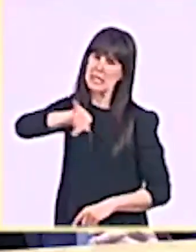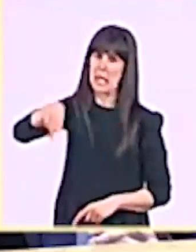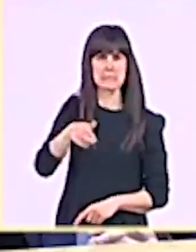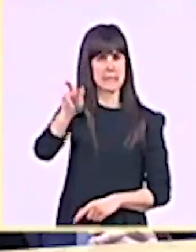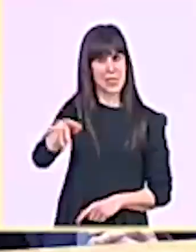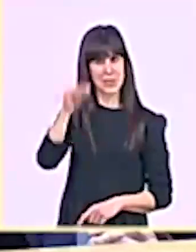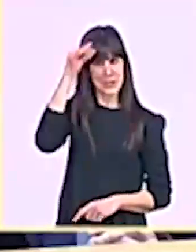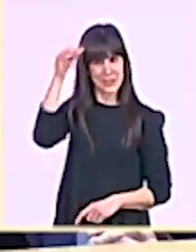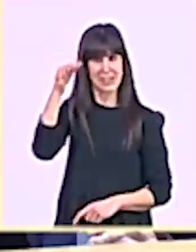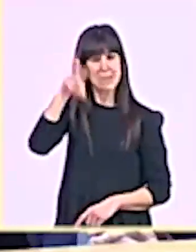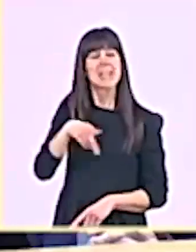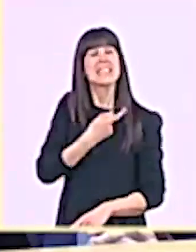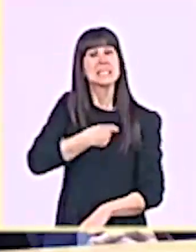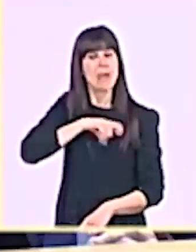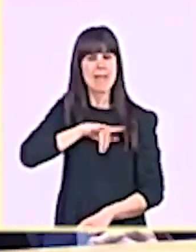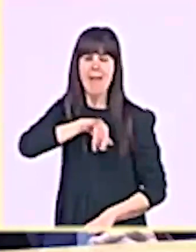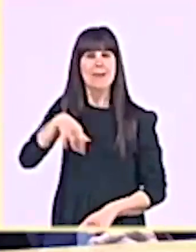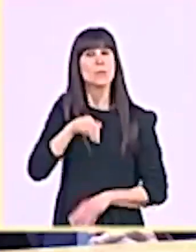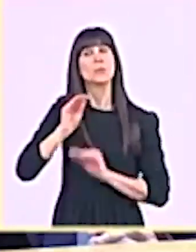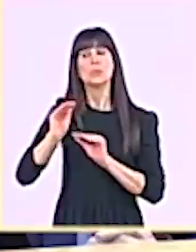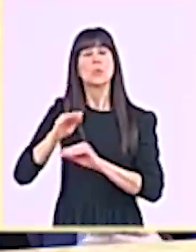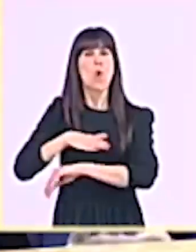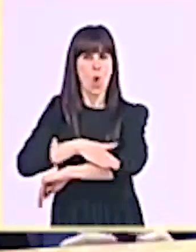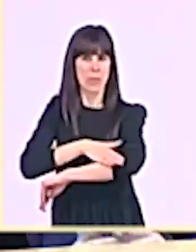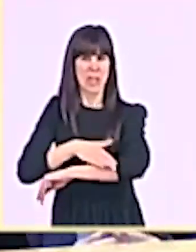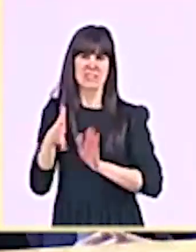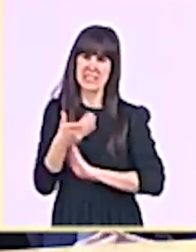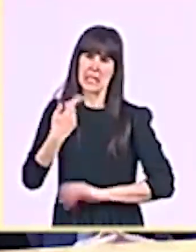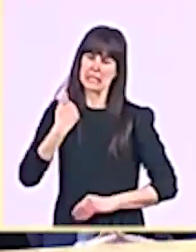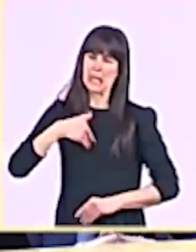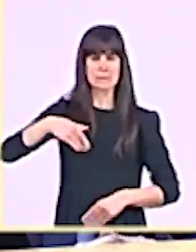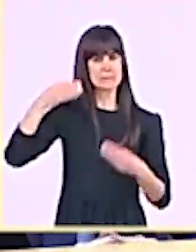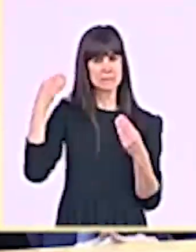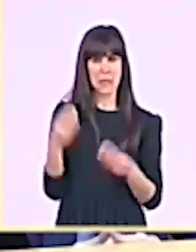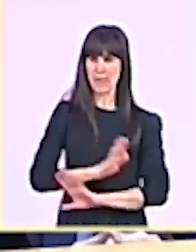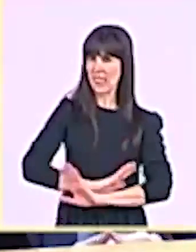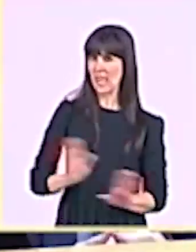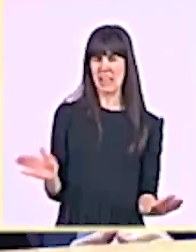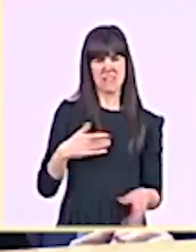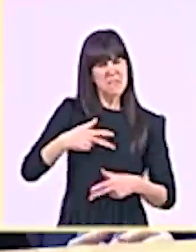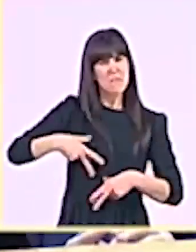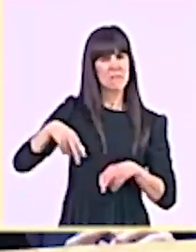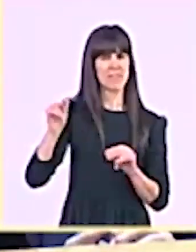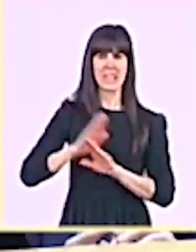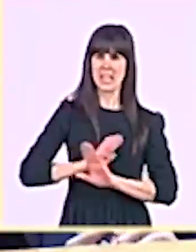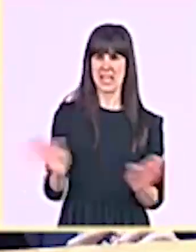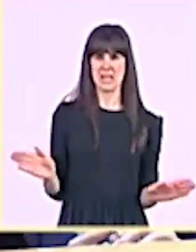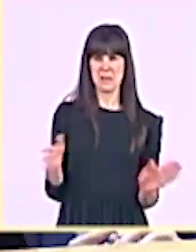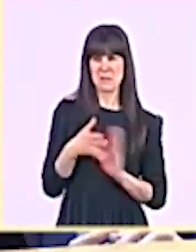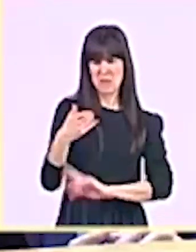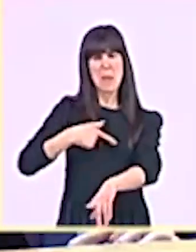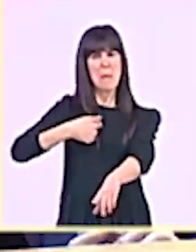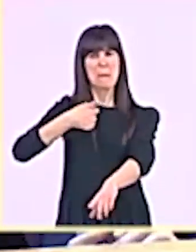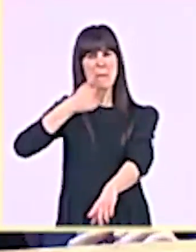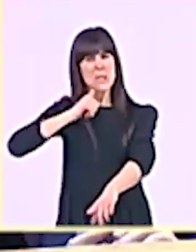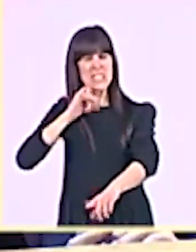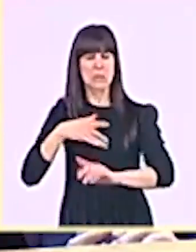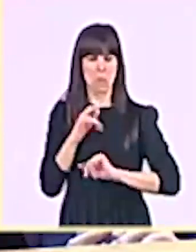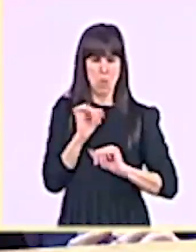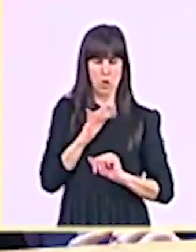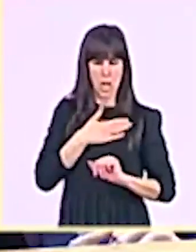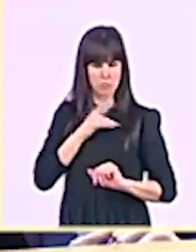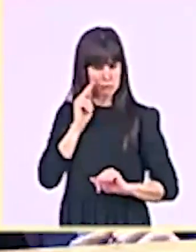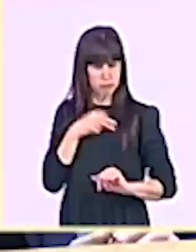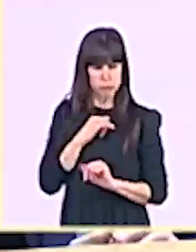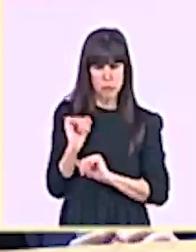ya está bien. Ya está bien que Pedro Sánchez proteja a Pedro Sánchez. Ya está bien que la señora Yolanda Díaz proteja el